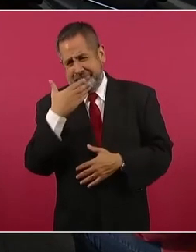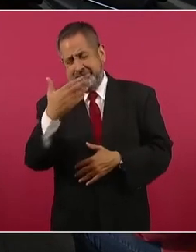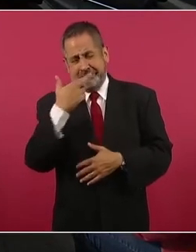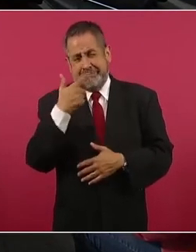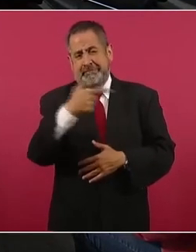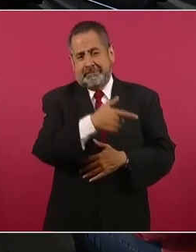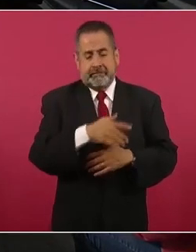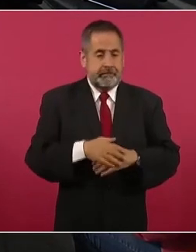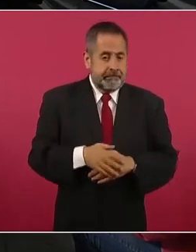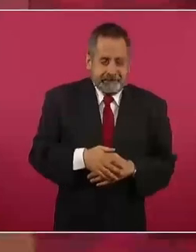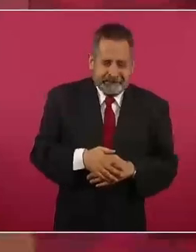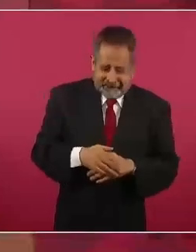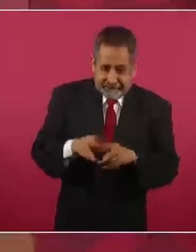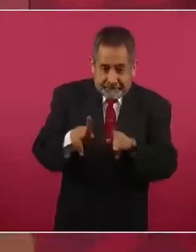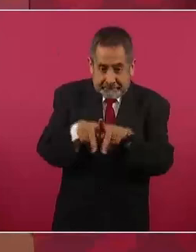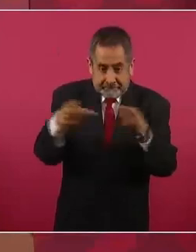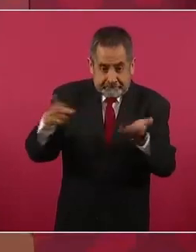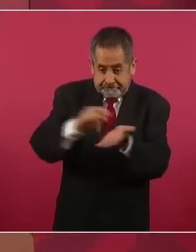Pero en el New York Times